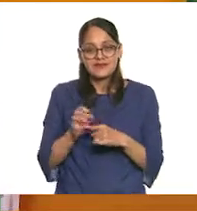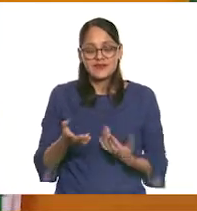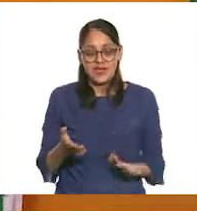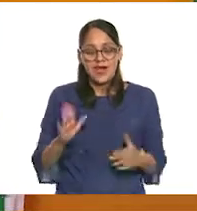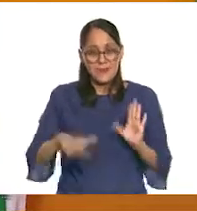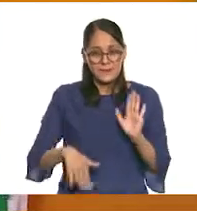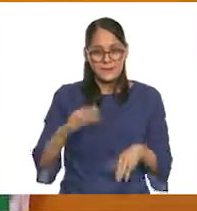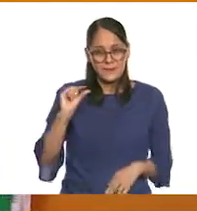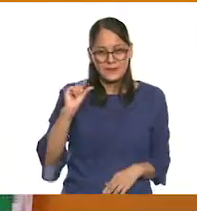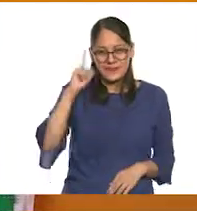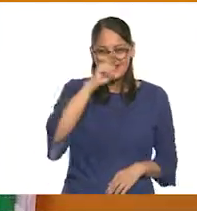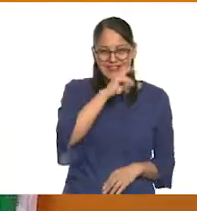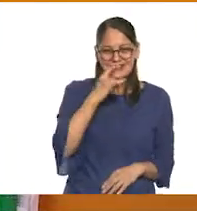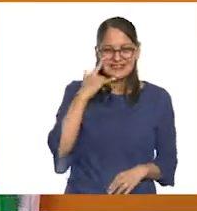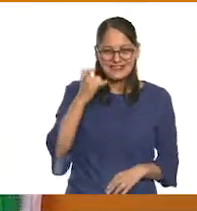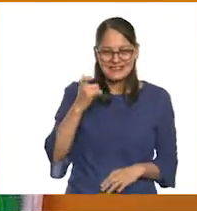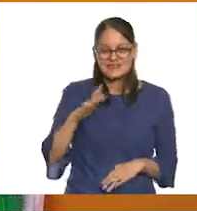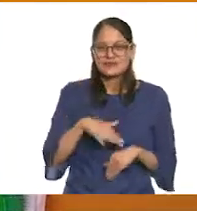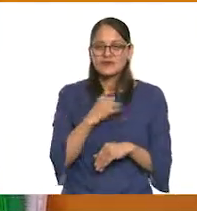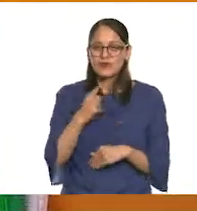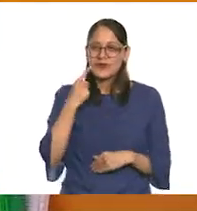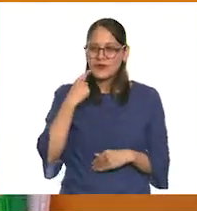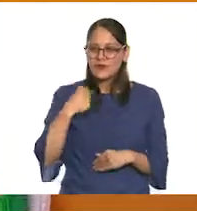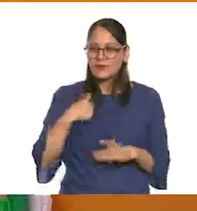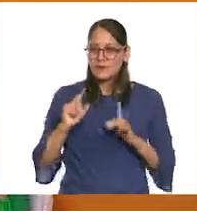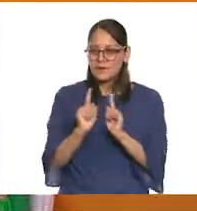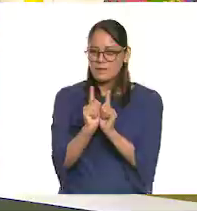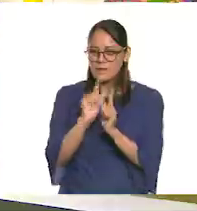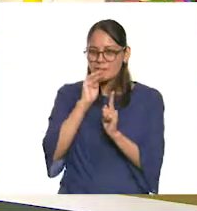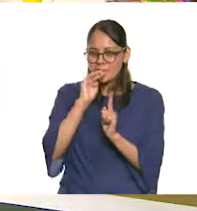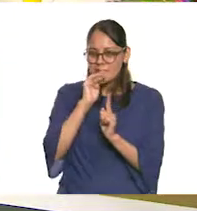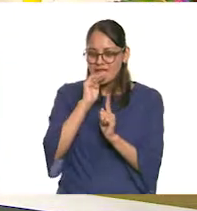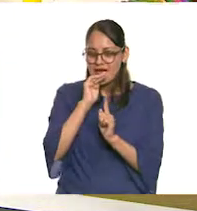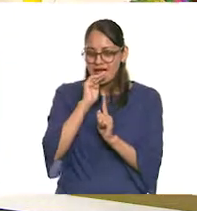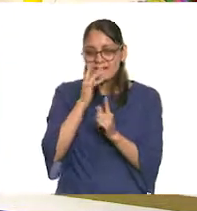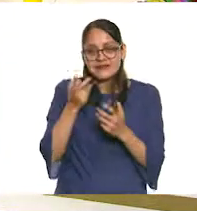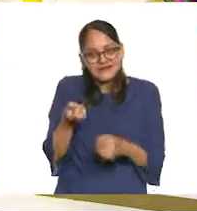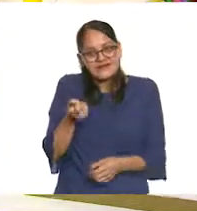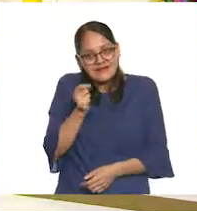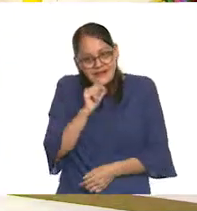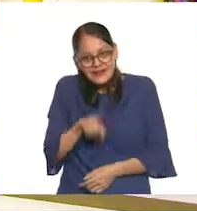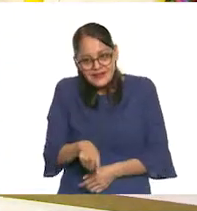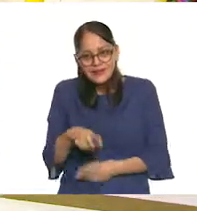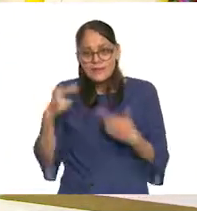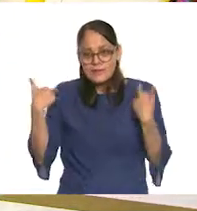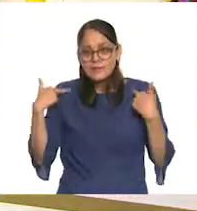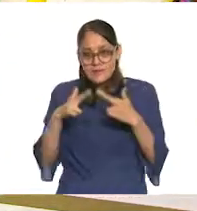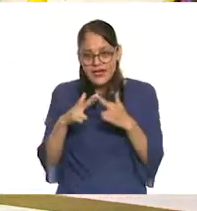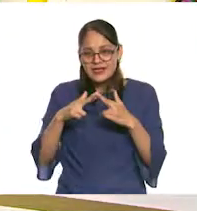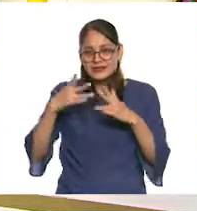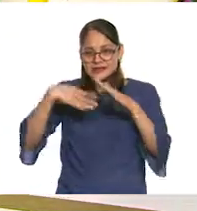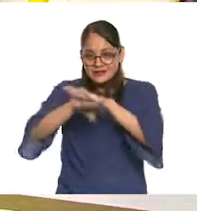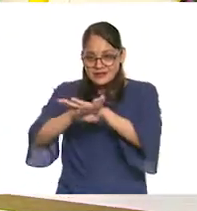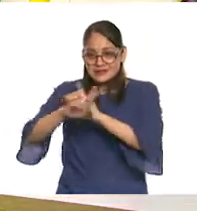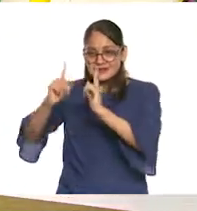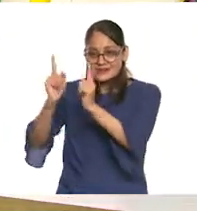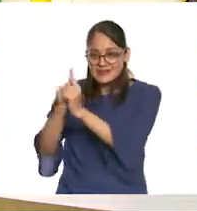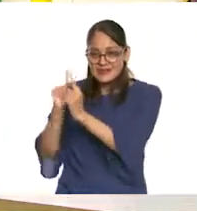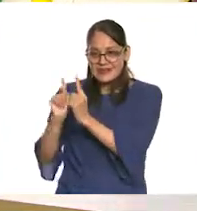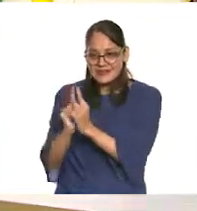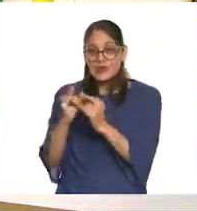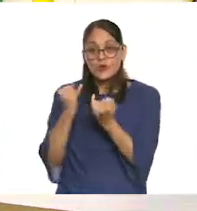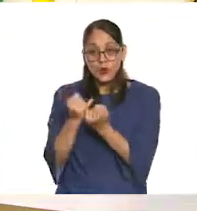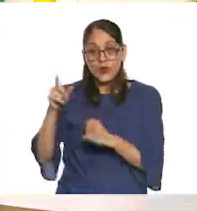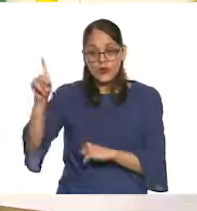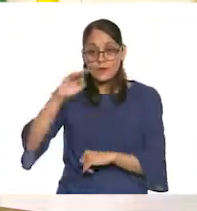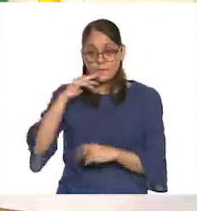pues a veces era muy extraño convivir con mi mamá, que también era una de las maestras en la escuela y tenía toda la